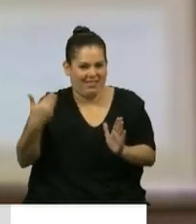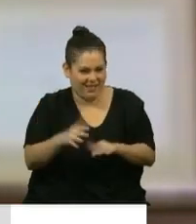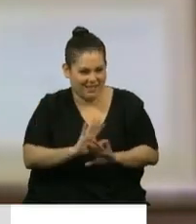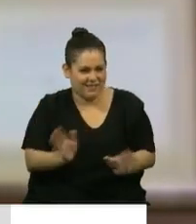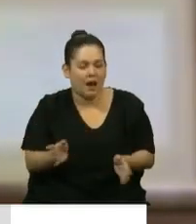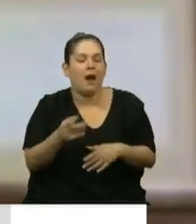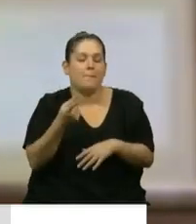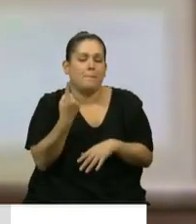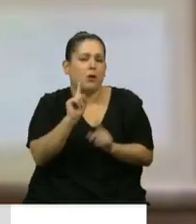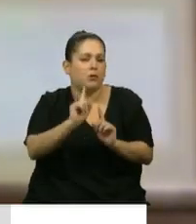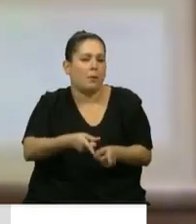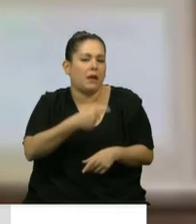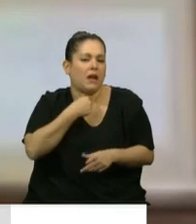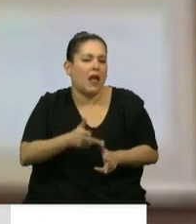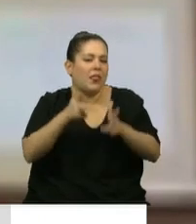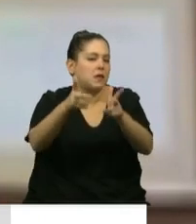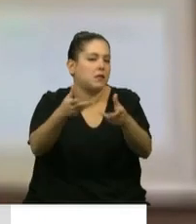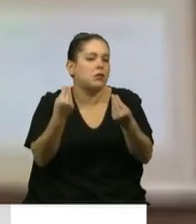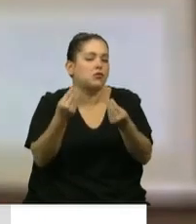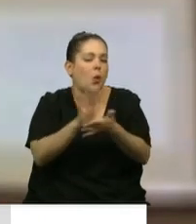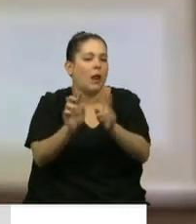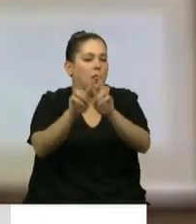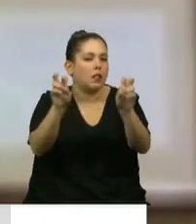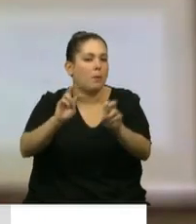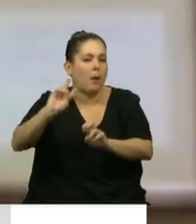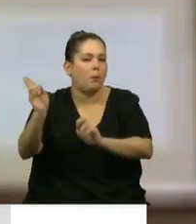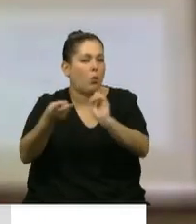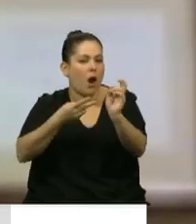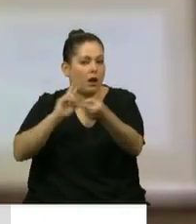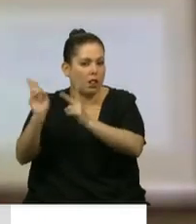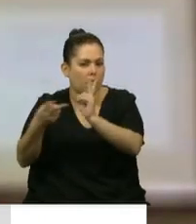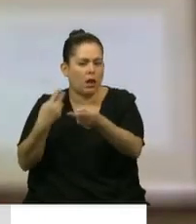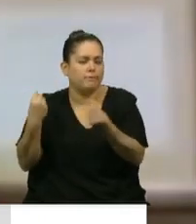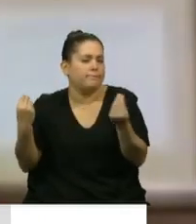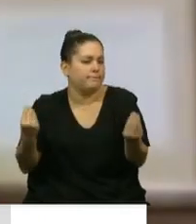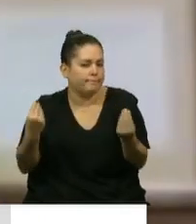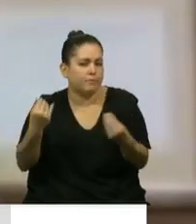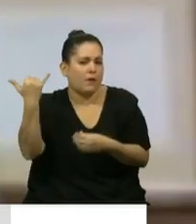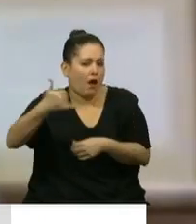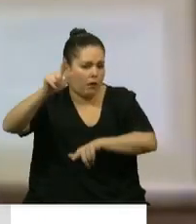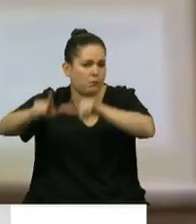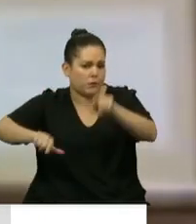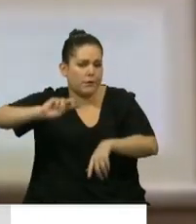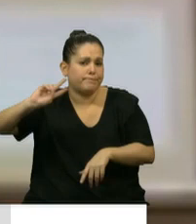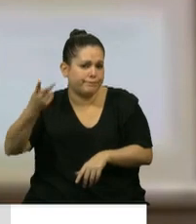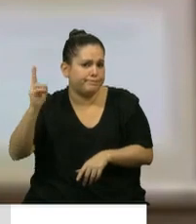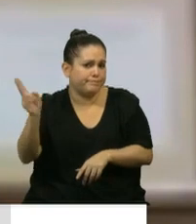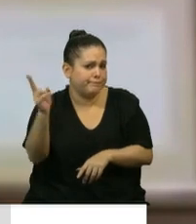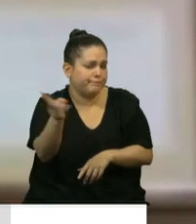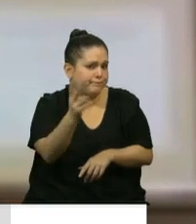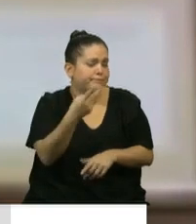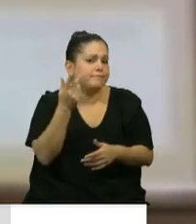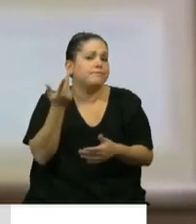También decía que tenía que ver con la muerte porque lamentablemente todos aquellos que han fallecido en este